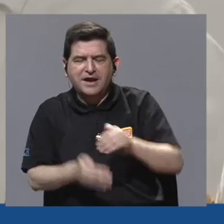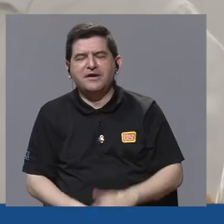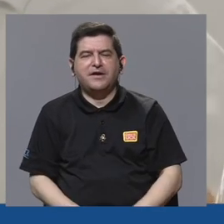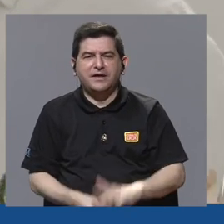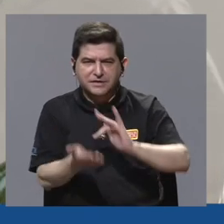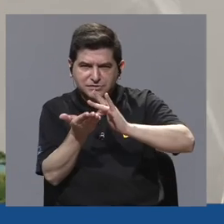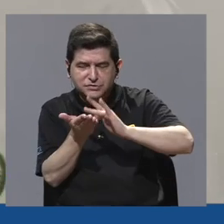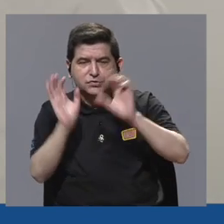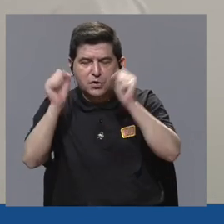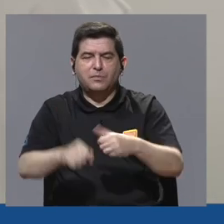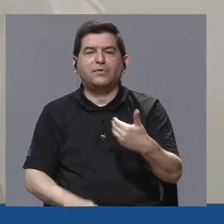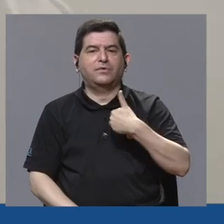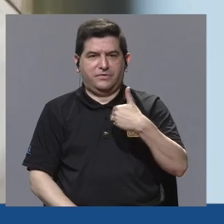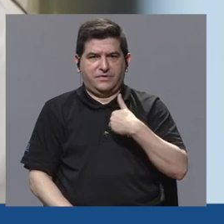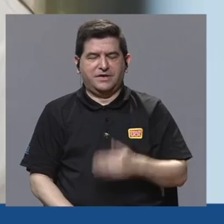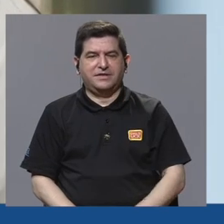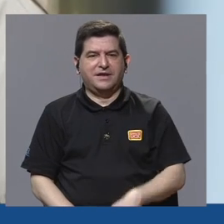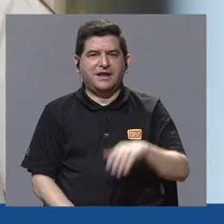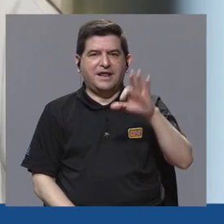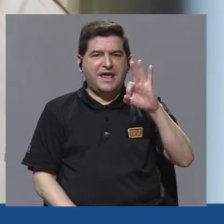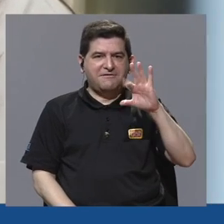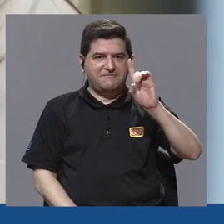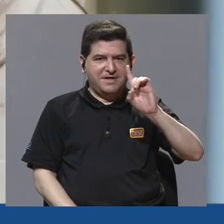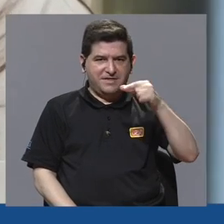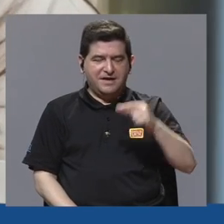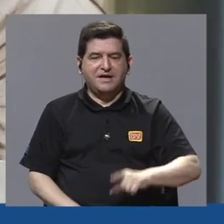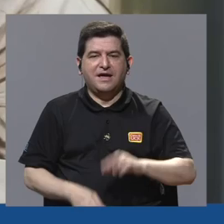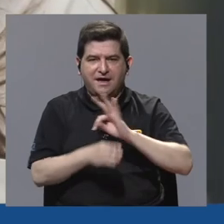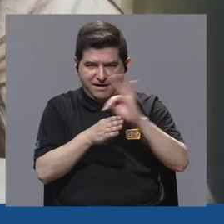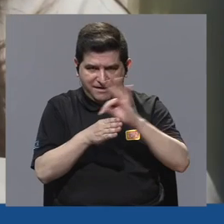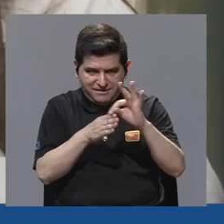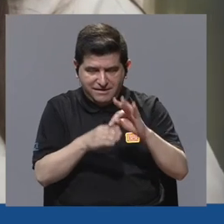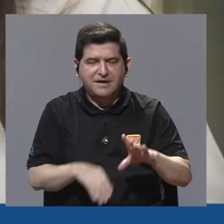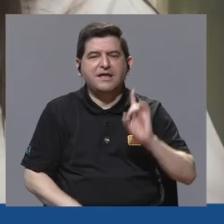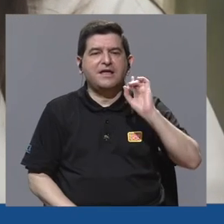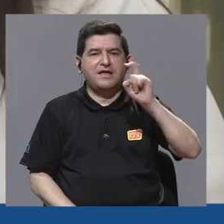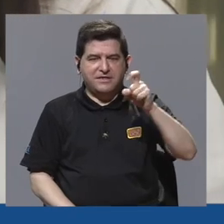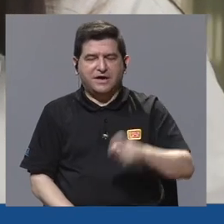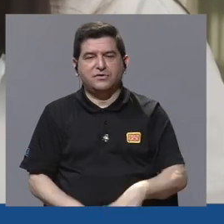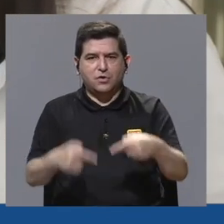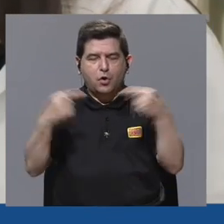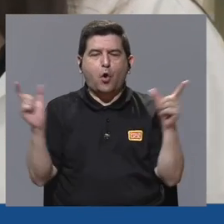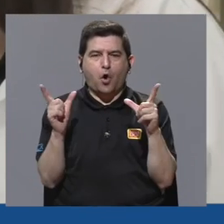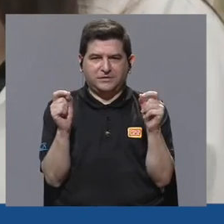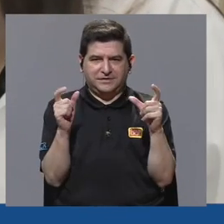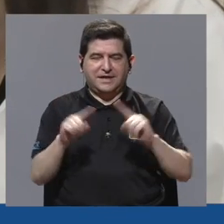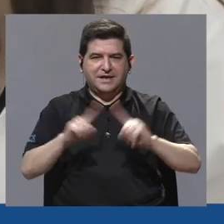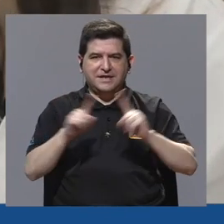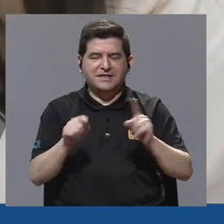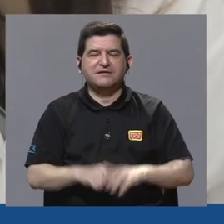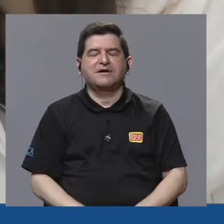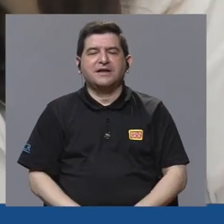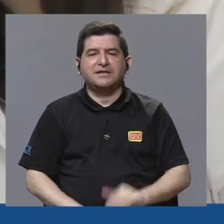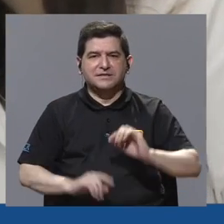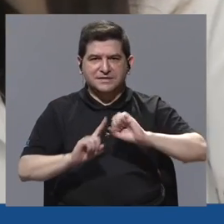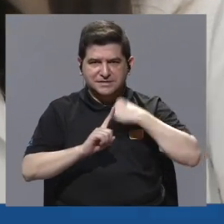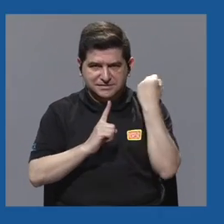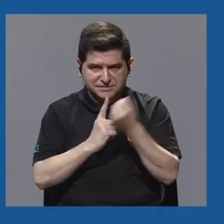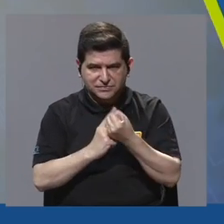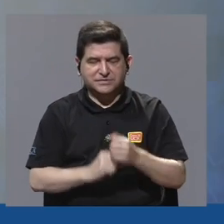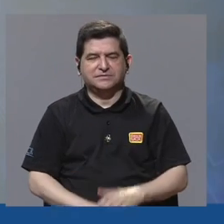farmacéutico para poder contar con la FDG en sus tratamientos y diagnósticos contra el cáncer y otros tumores.